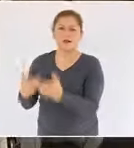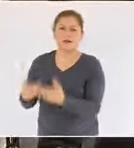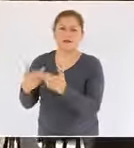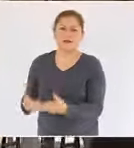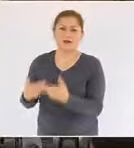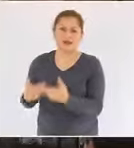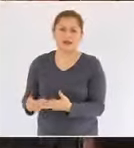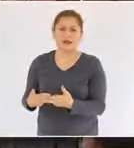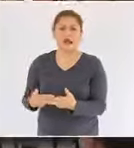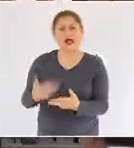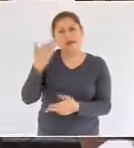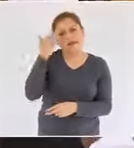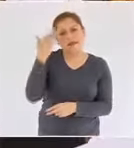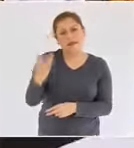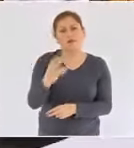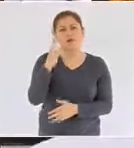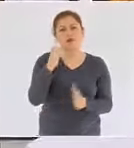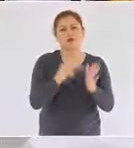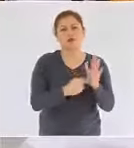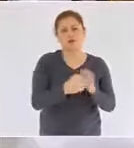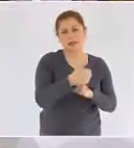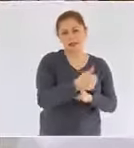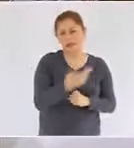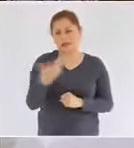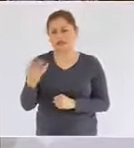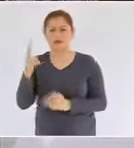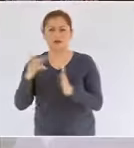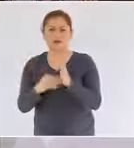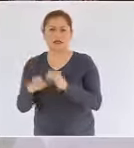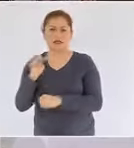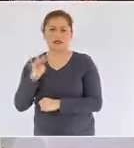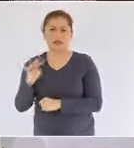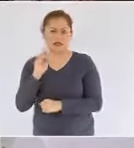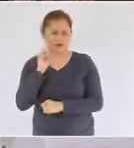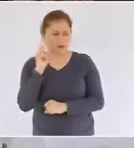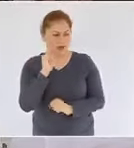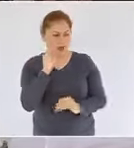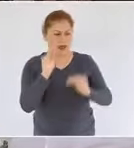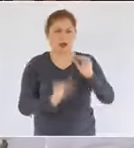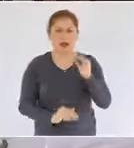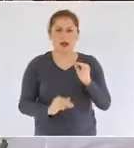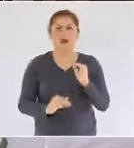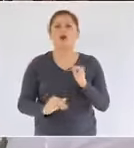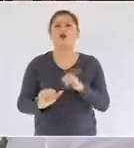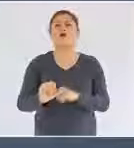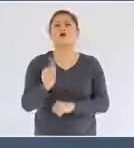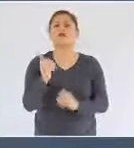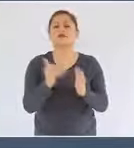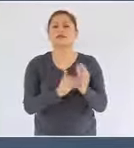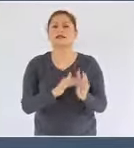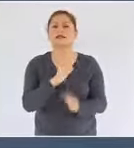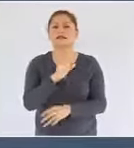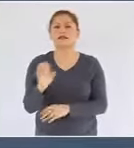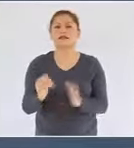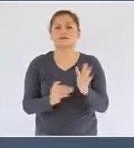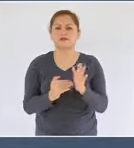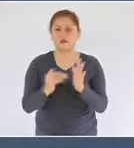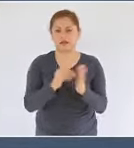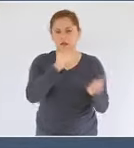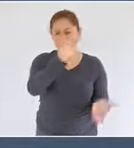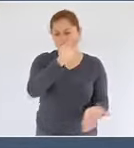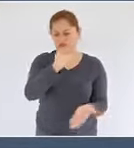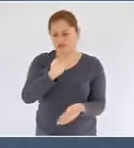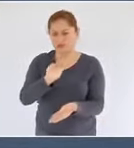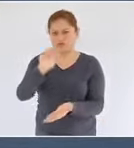dos mil diecinueve, se observa una caída de once mil quinientos millones de barriles. Esto